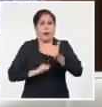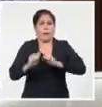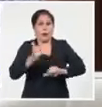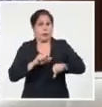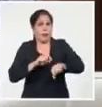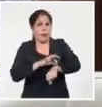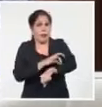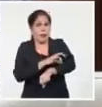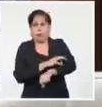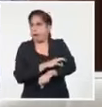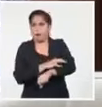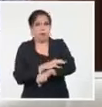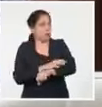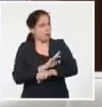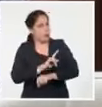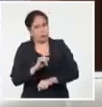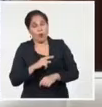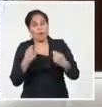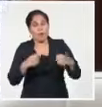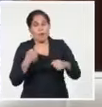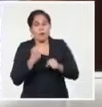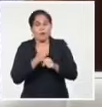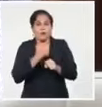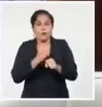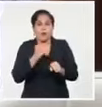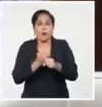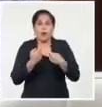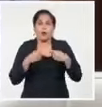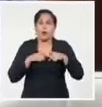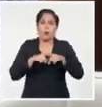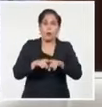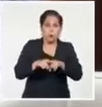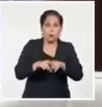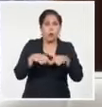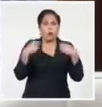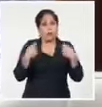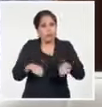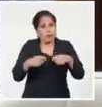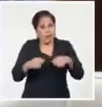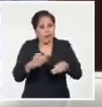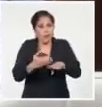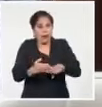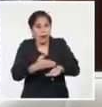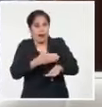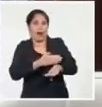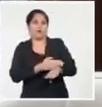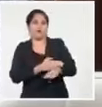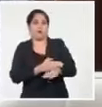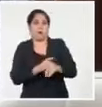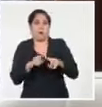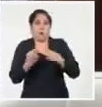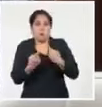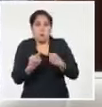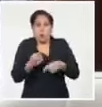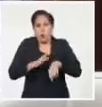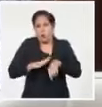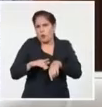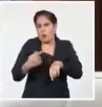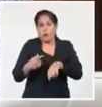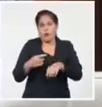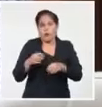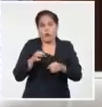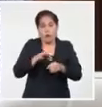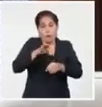no podemos trabajar detrás del caso de dengue o detrás de la infectación. La causa de las causas aquí son los